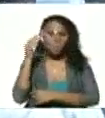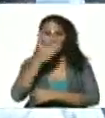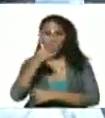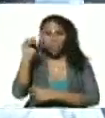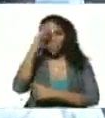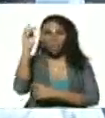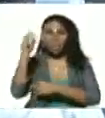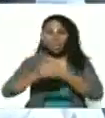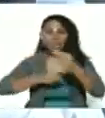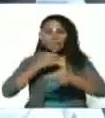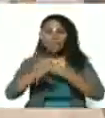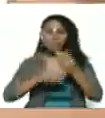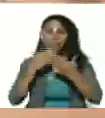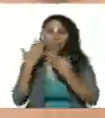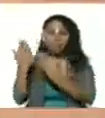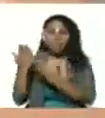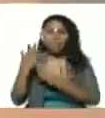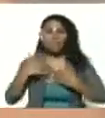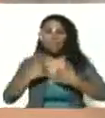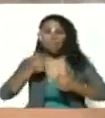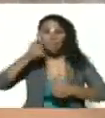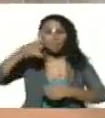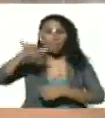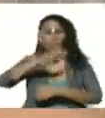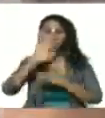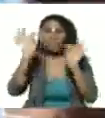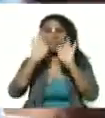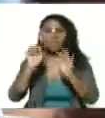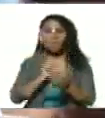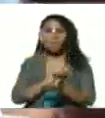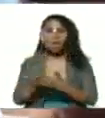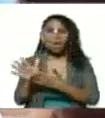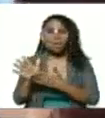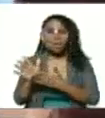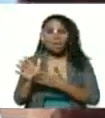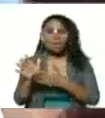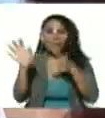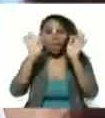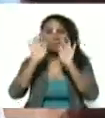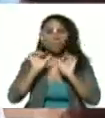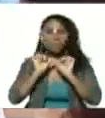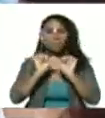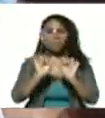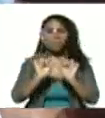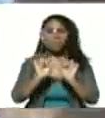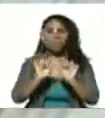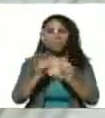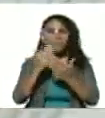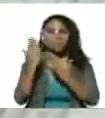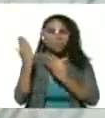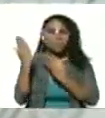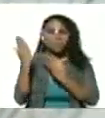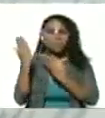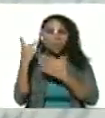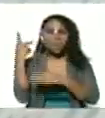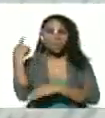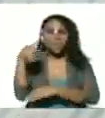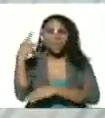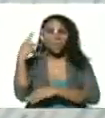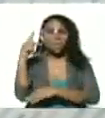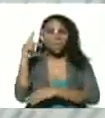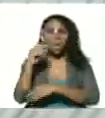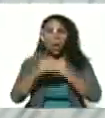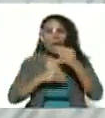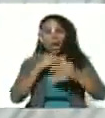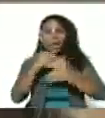garantizando así la salud de nuestro pueblo de manera gratuita de manera continua esta parroquia está